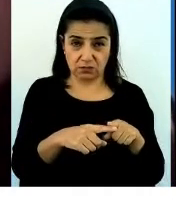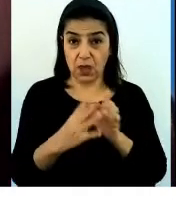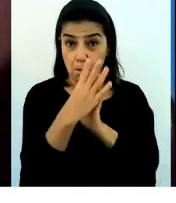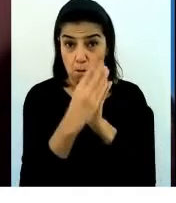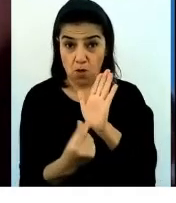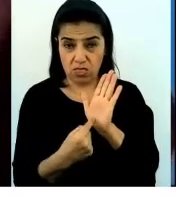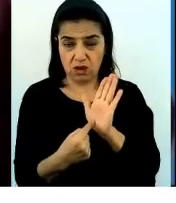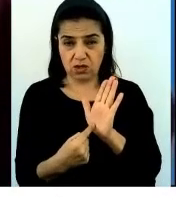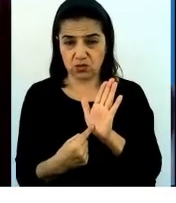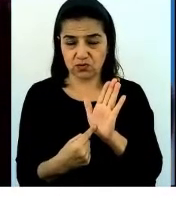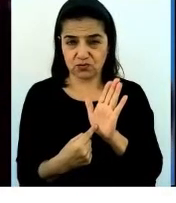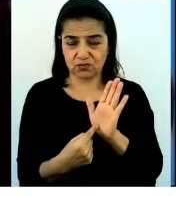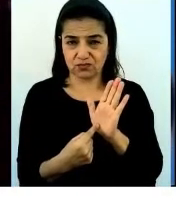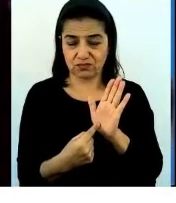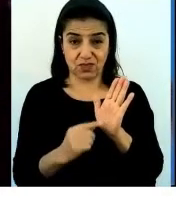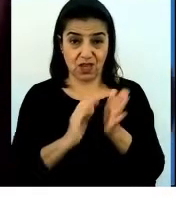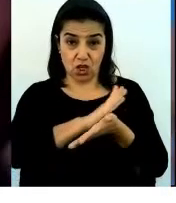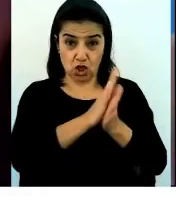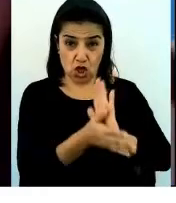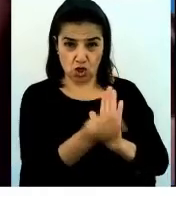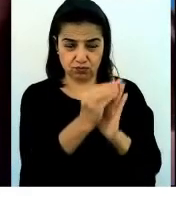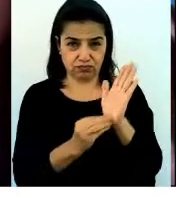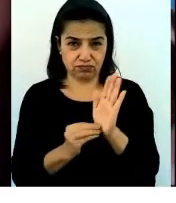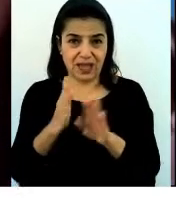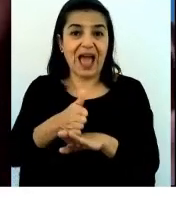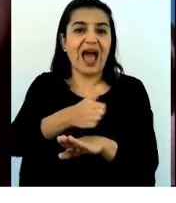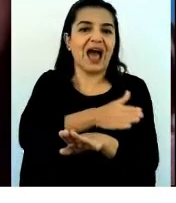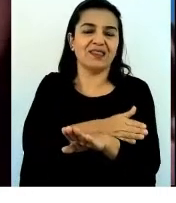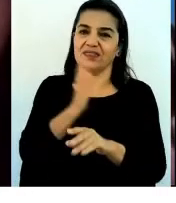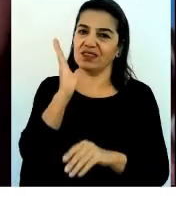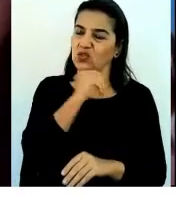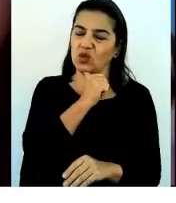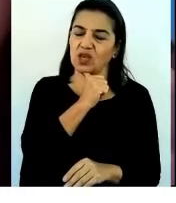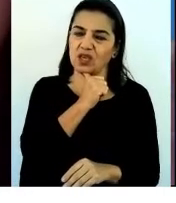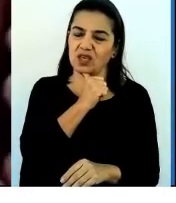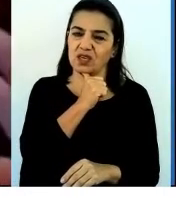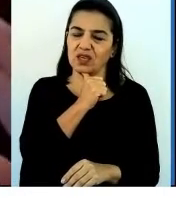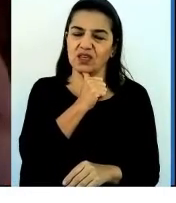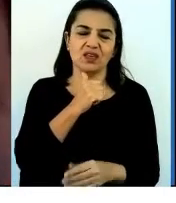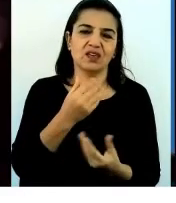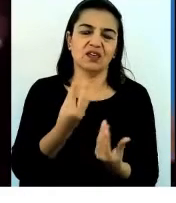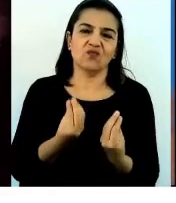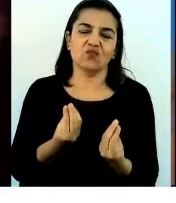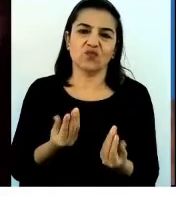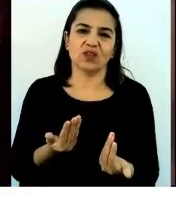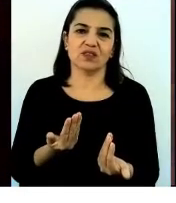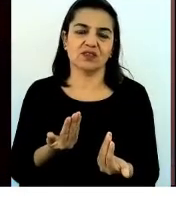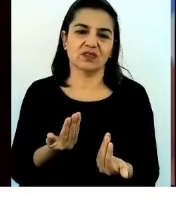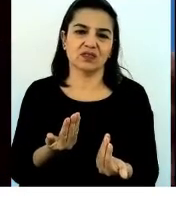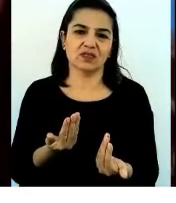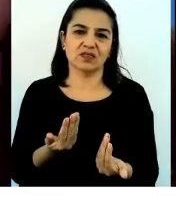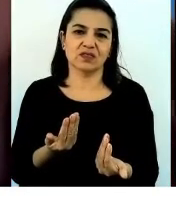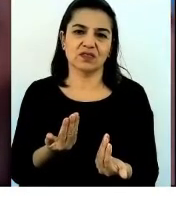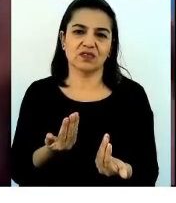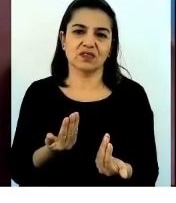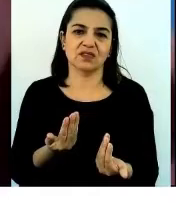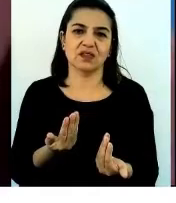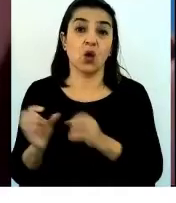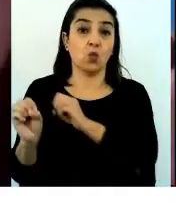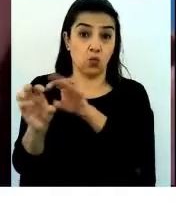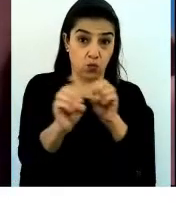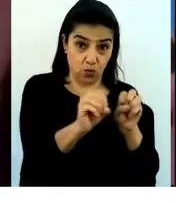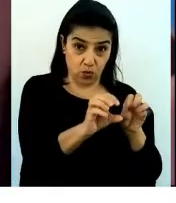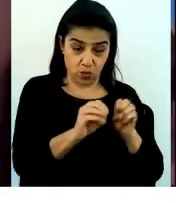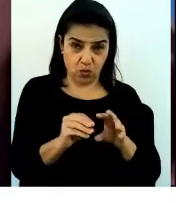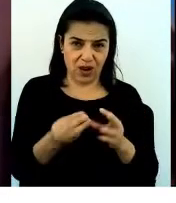no hemos tenido antes una buena, una buena understanding de lo que